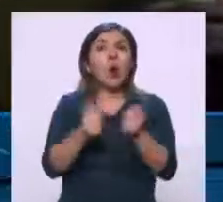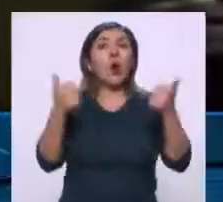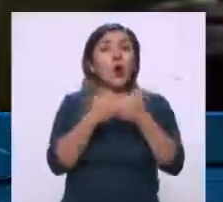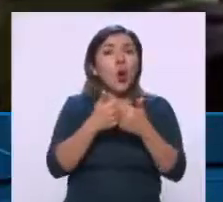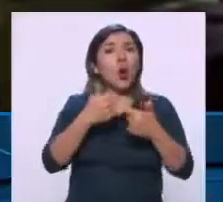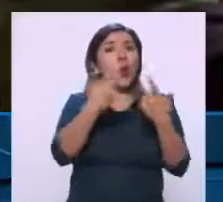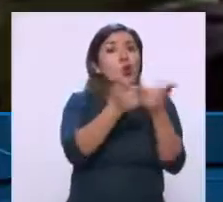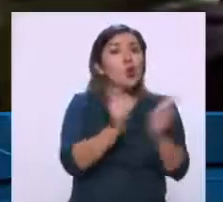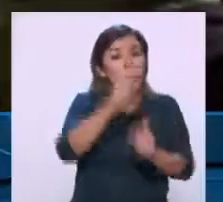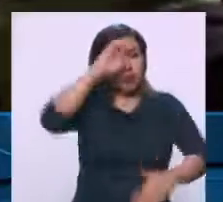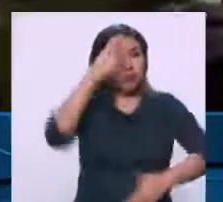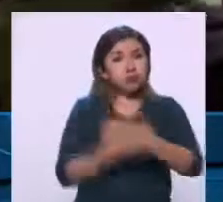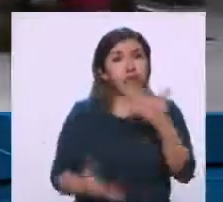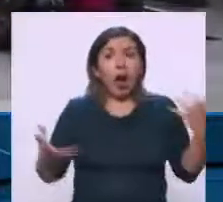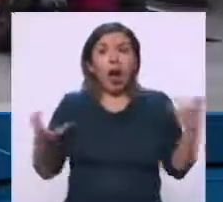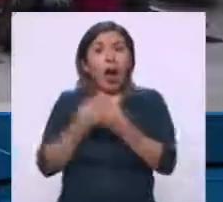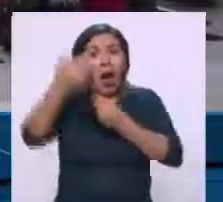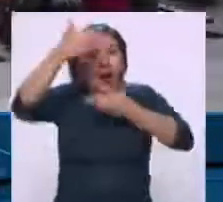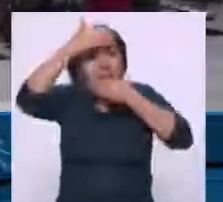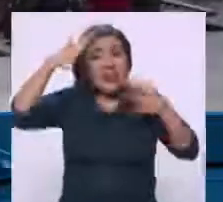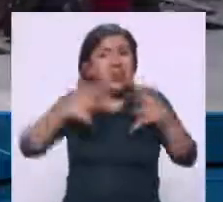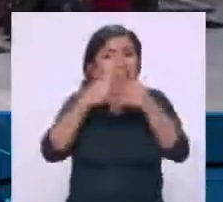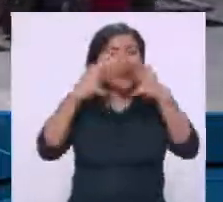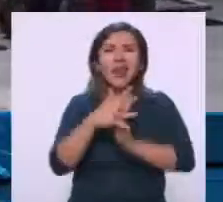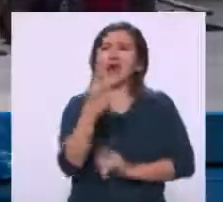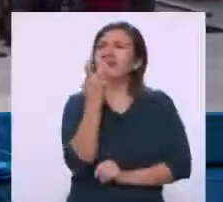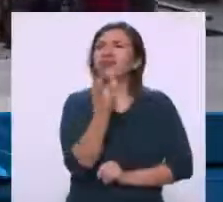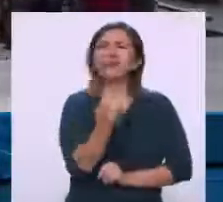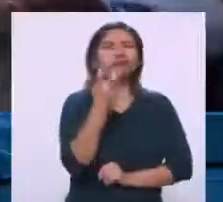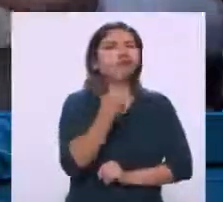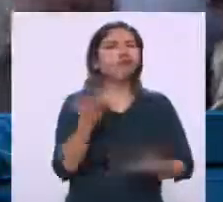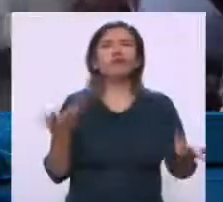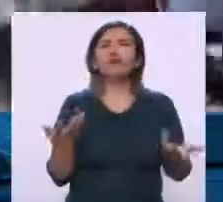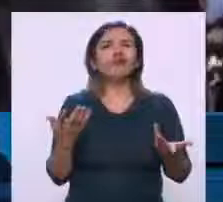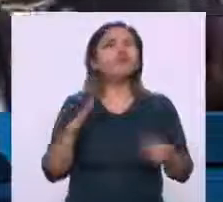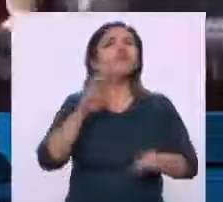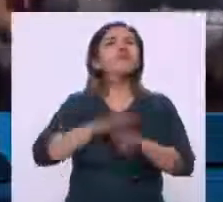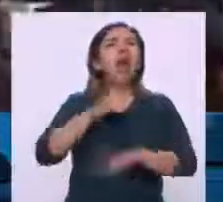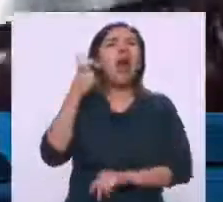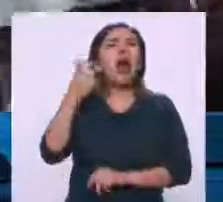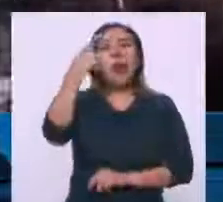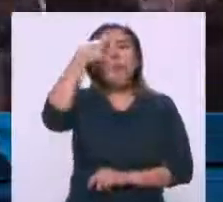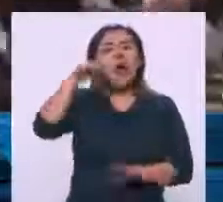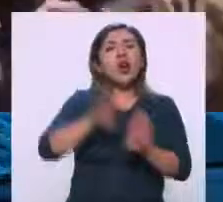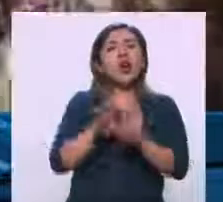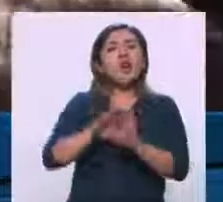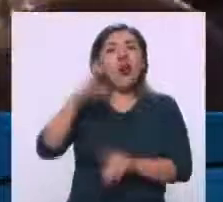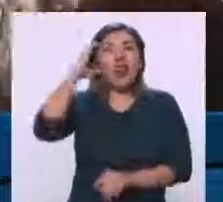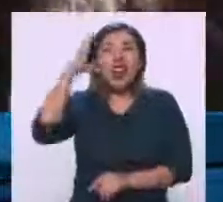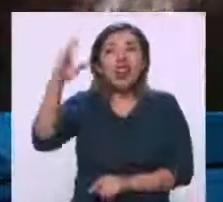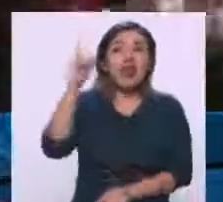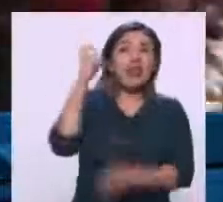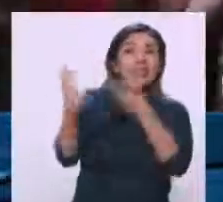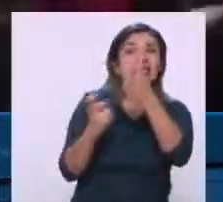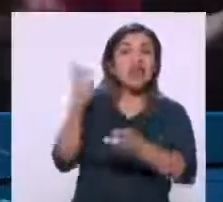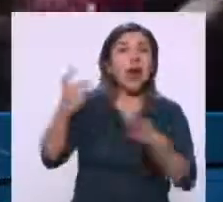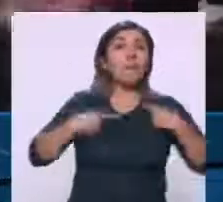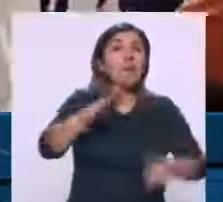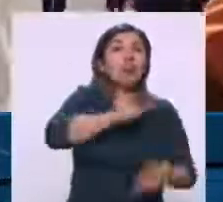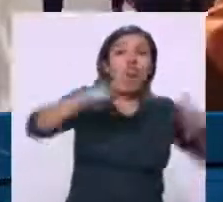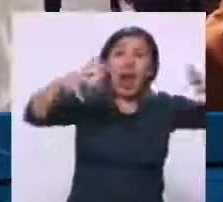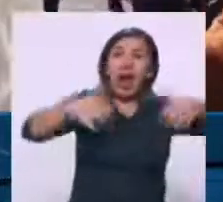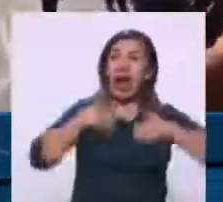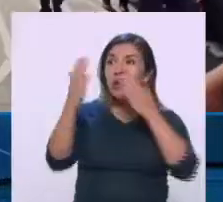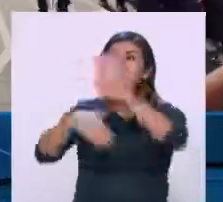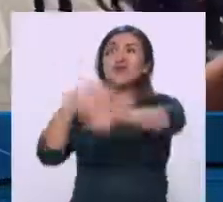grupos anarquistas con las guerrillas. Entonces es básicamente para tratar de criminalizarlos y que la gente esté en contra de